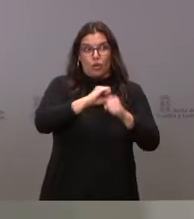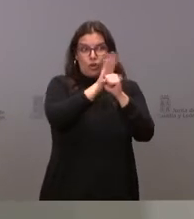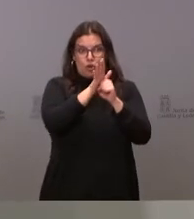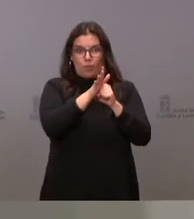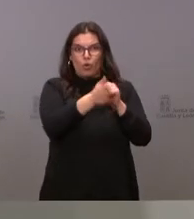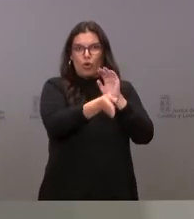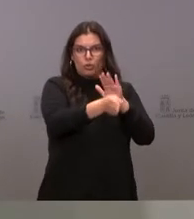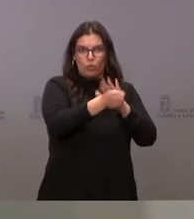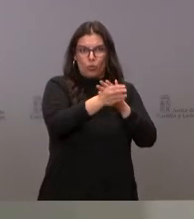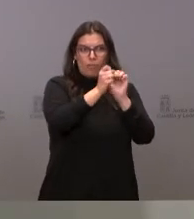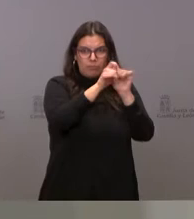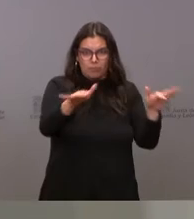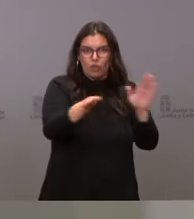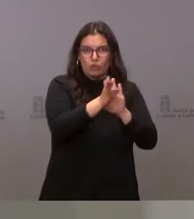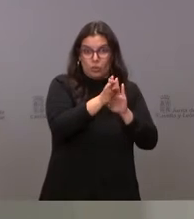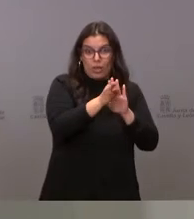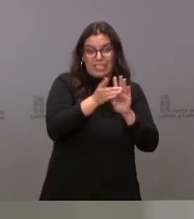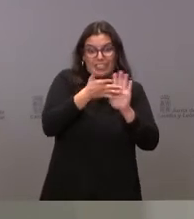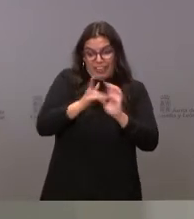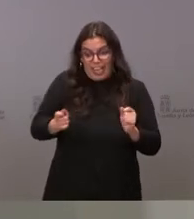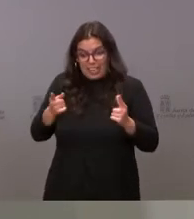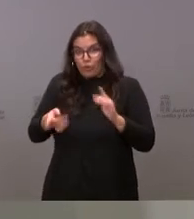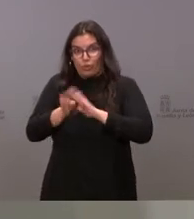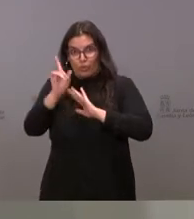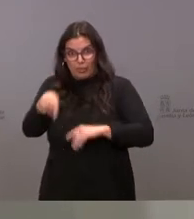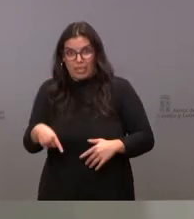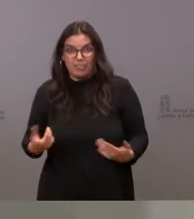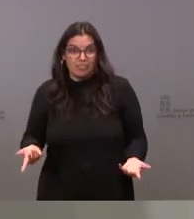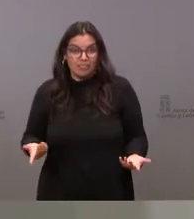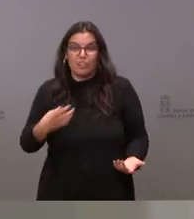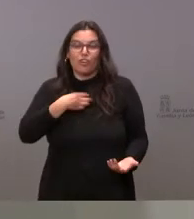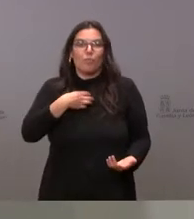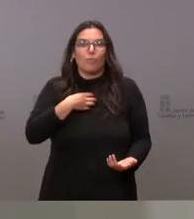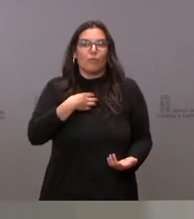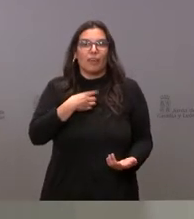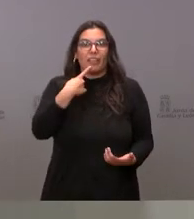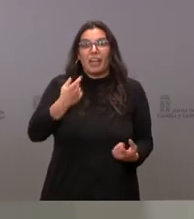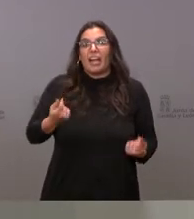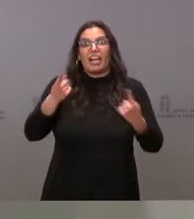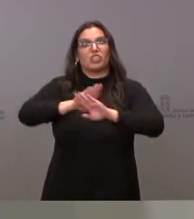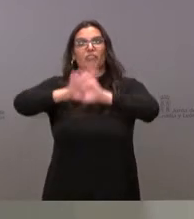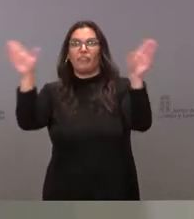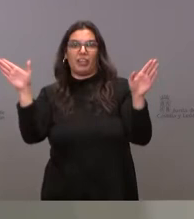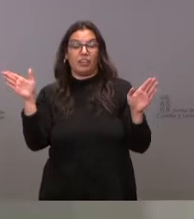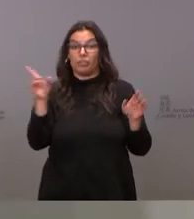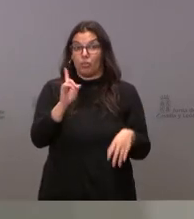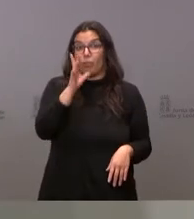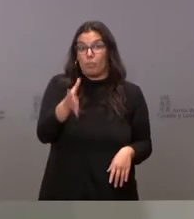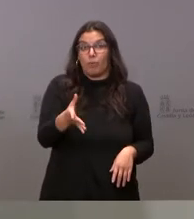y persiste la pandemia y persisten los gastos. No se puede decir que los gastos van a desaparecer porque hay gastos